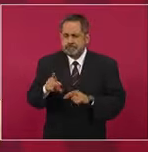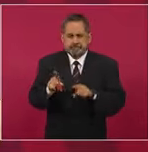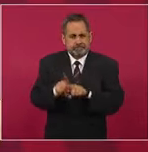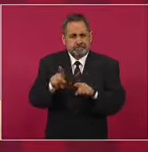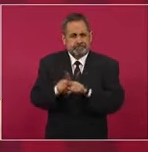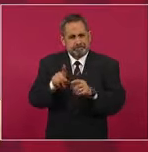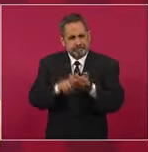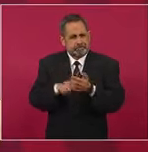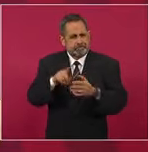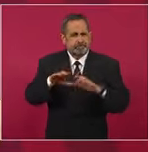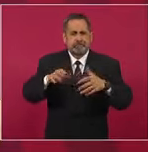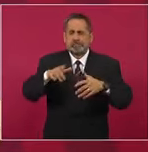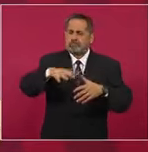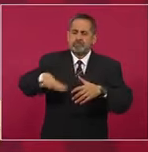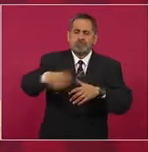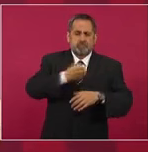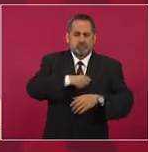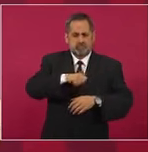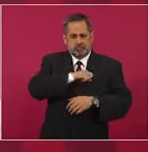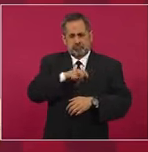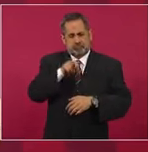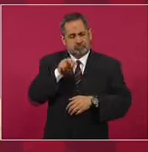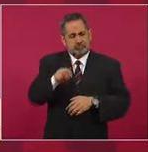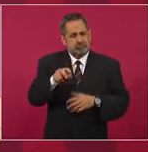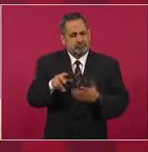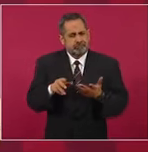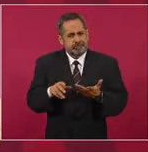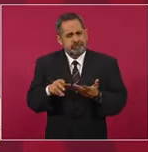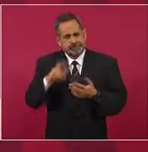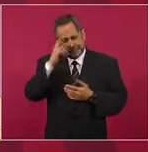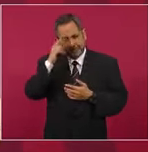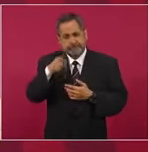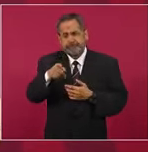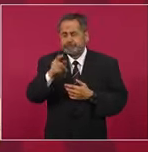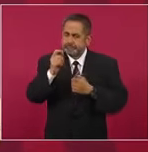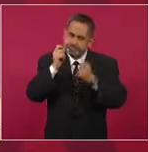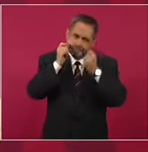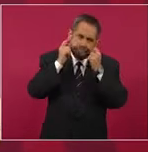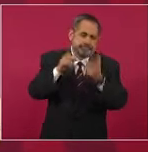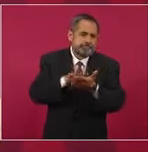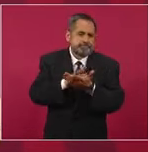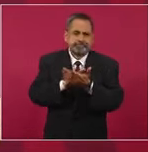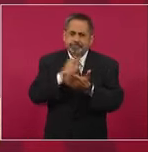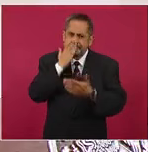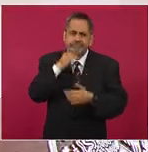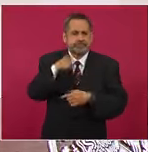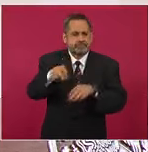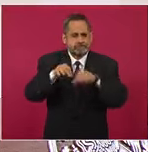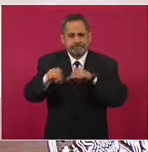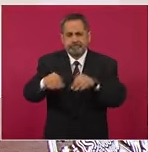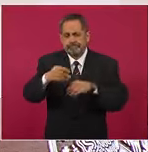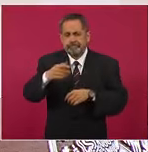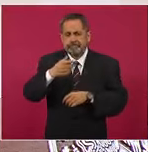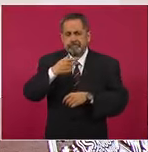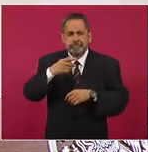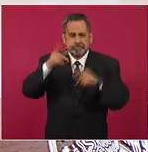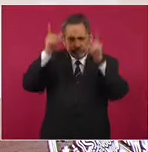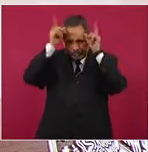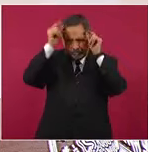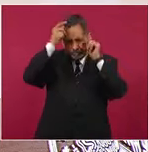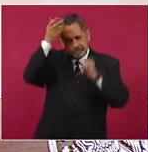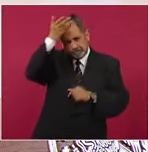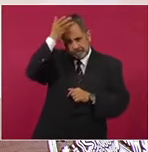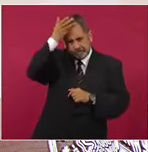importante no dejar de reconocer el trabajo de las enfermeras,